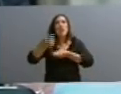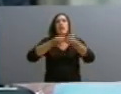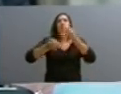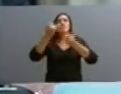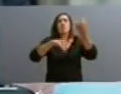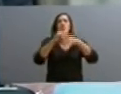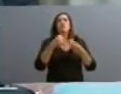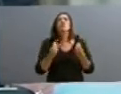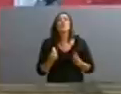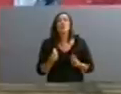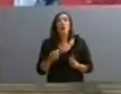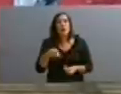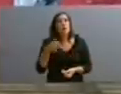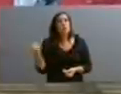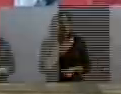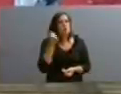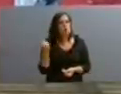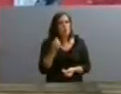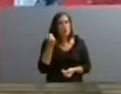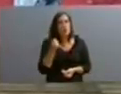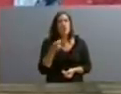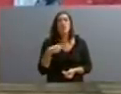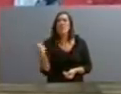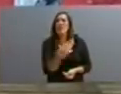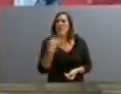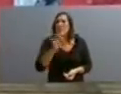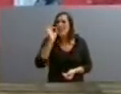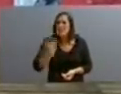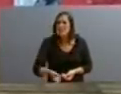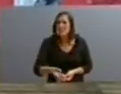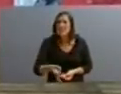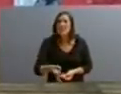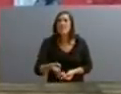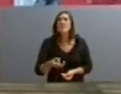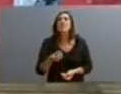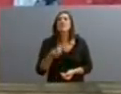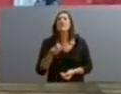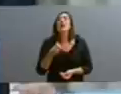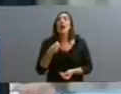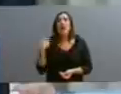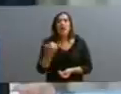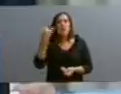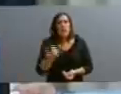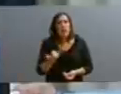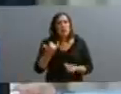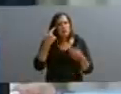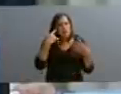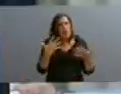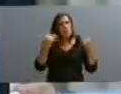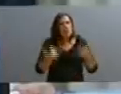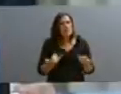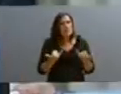muy importante. Es muy importante porque tenemos que saber que tenemos un montón de capacidad instalada